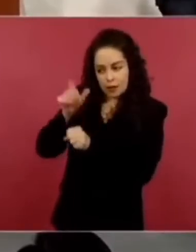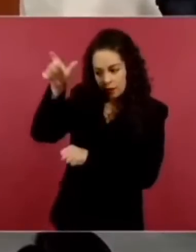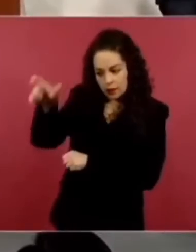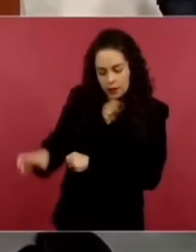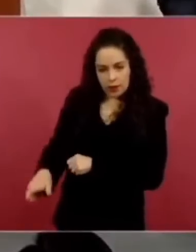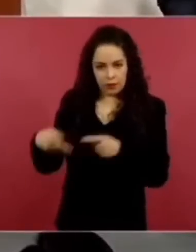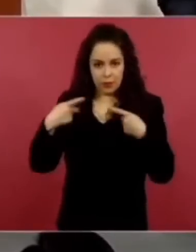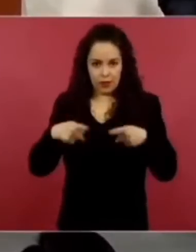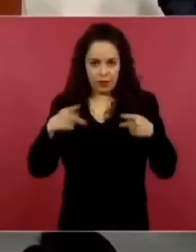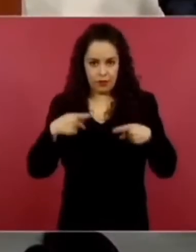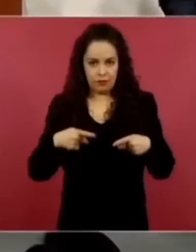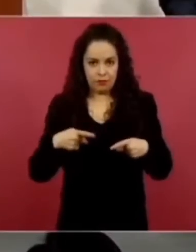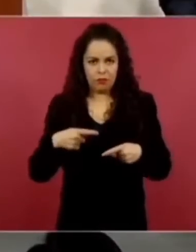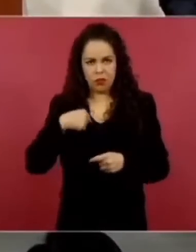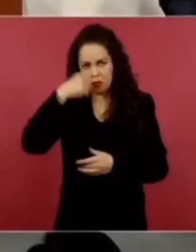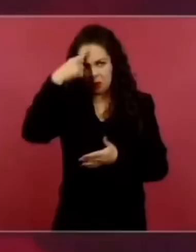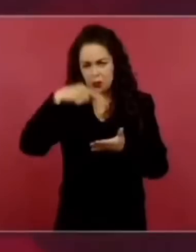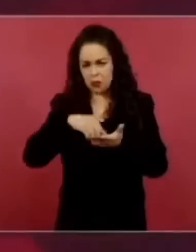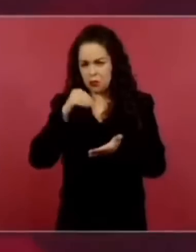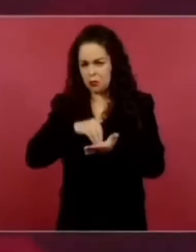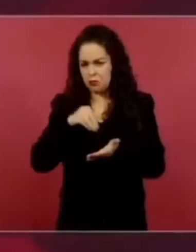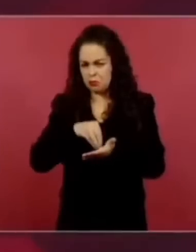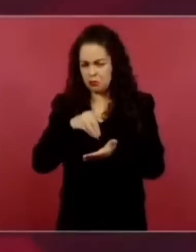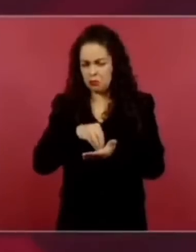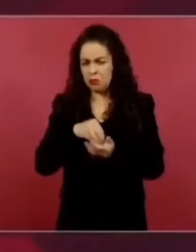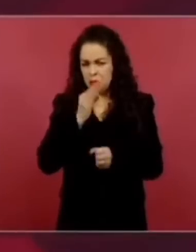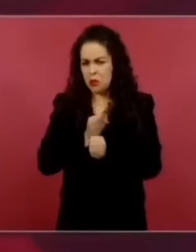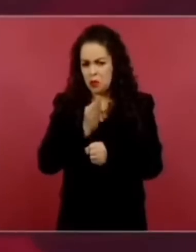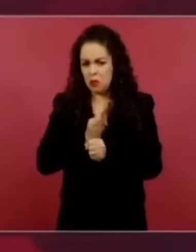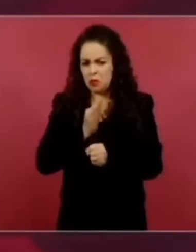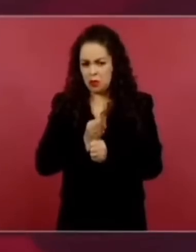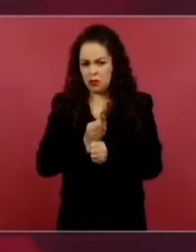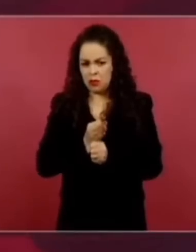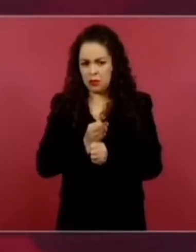el documento este de antecedentes no penales,